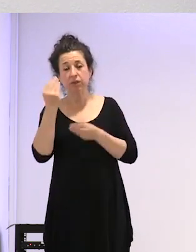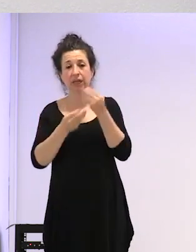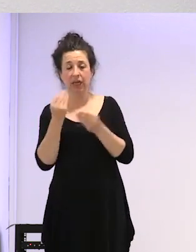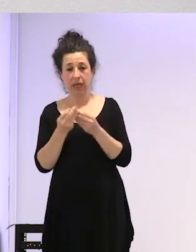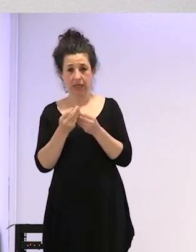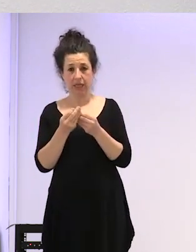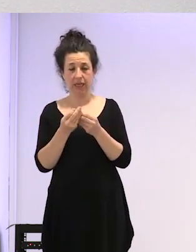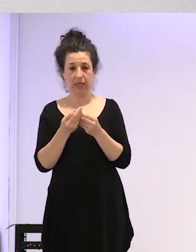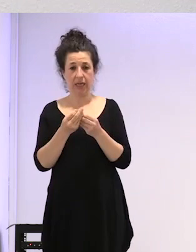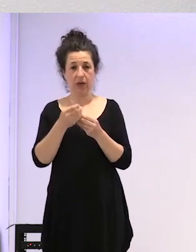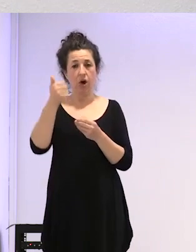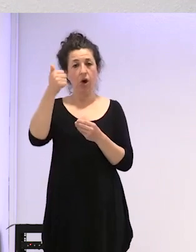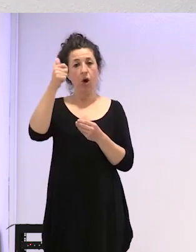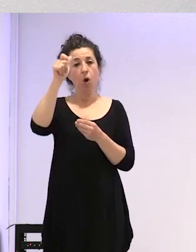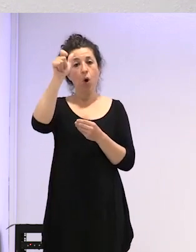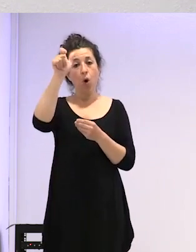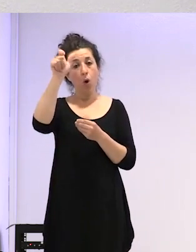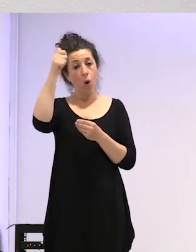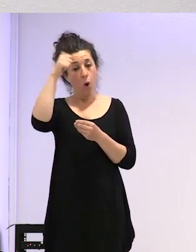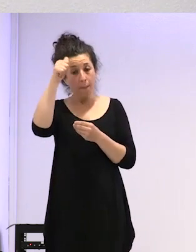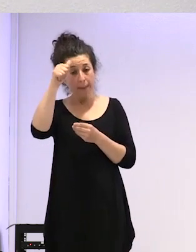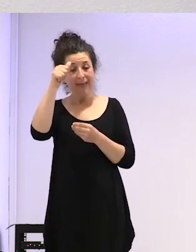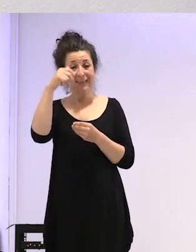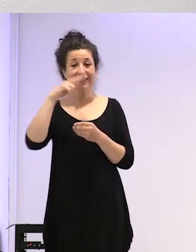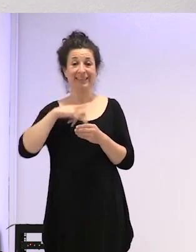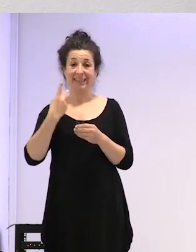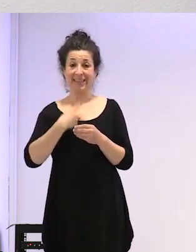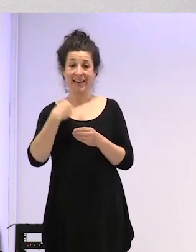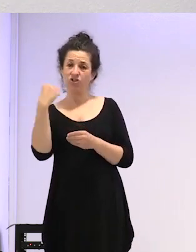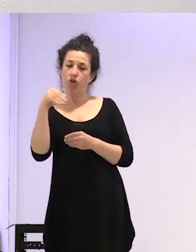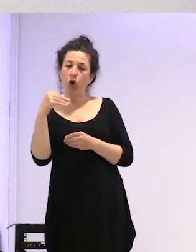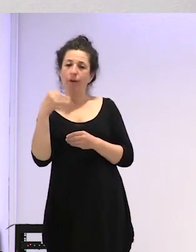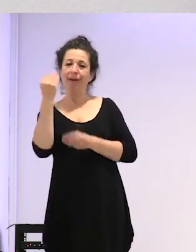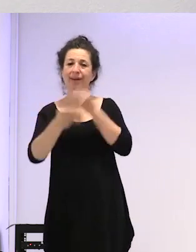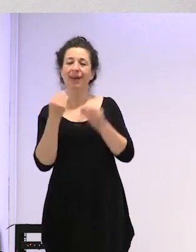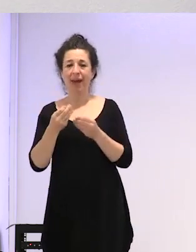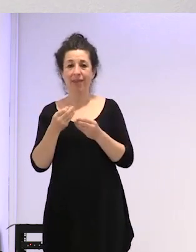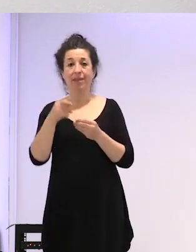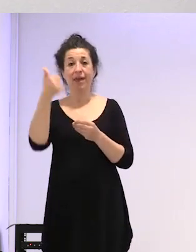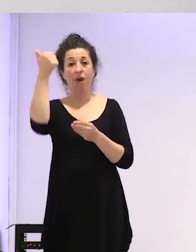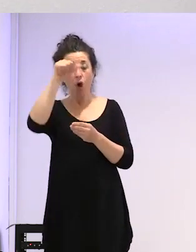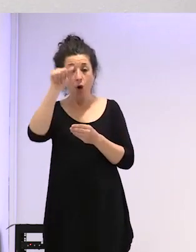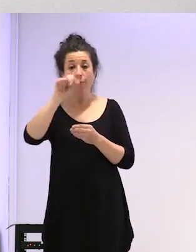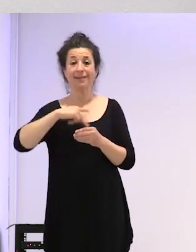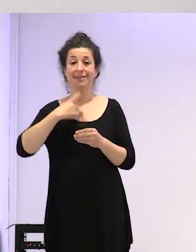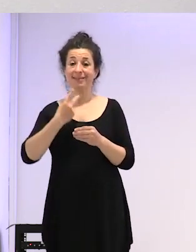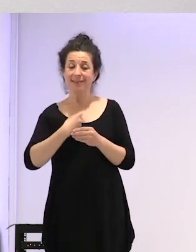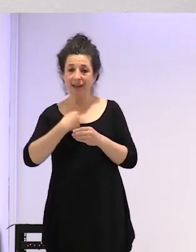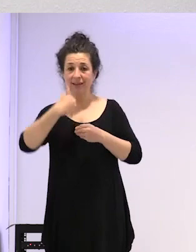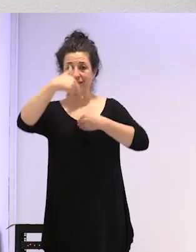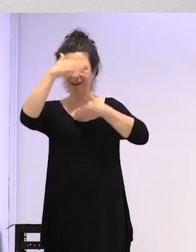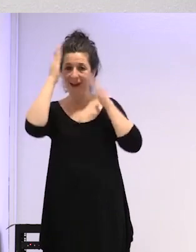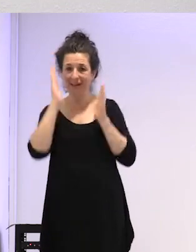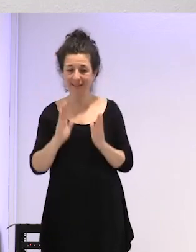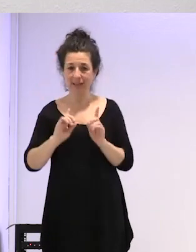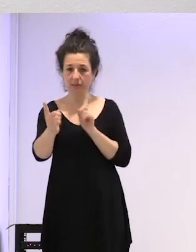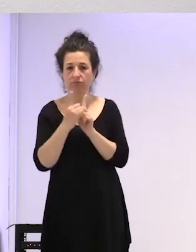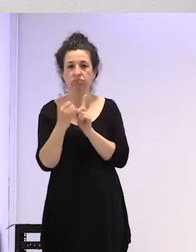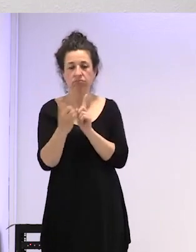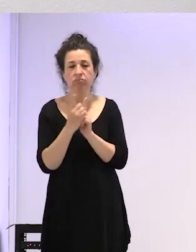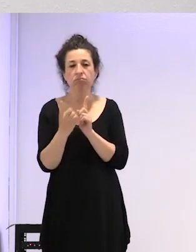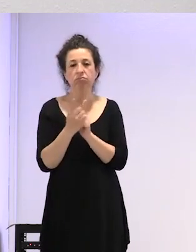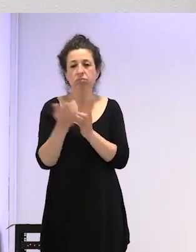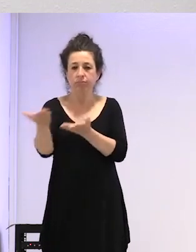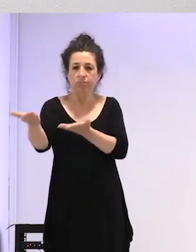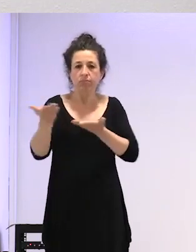joven atiende a hombres trans joven y atiende o sea hace una primera acogida de 2 horas dándole toda la información sobre los